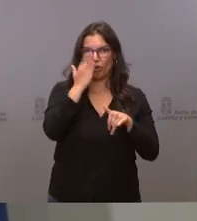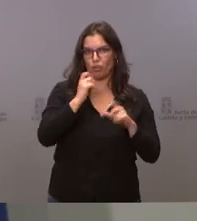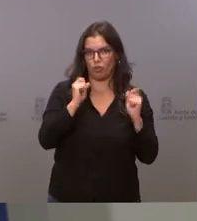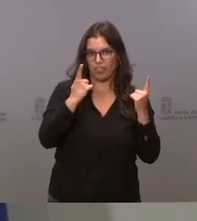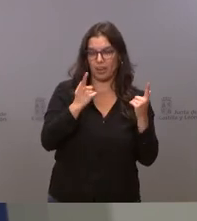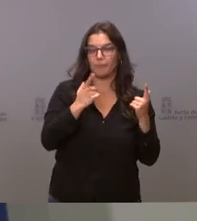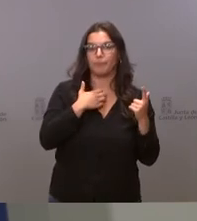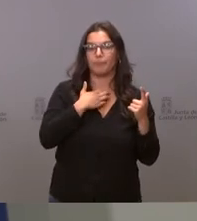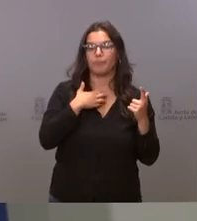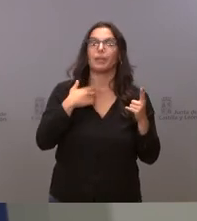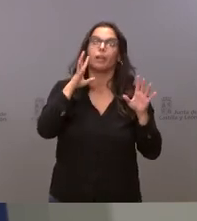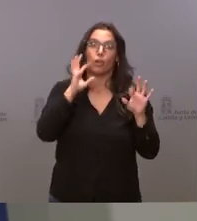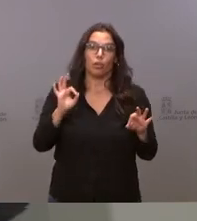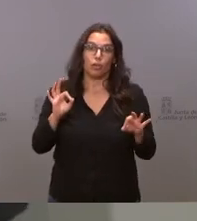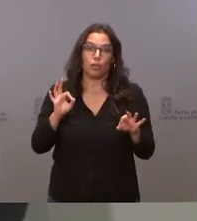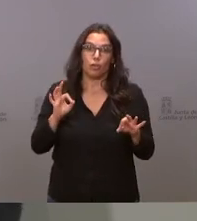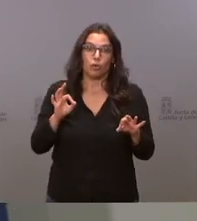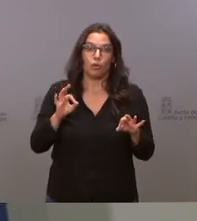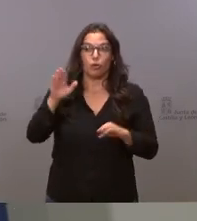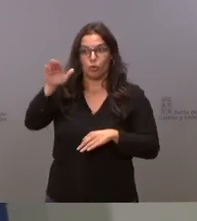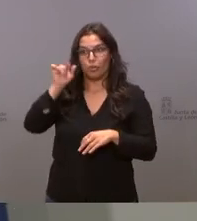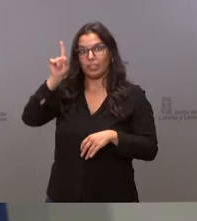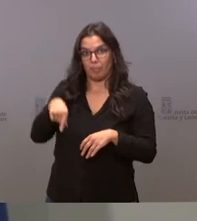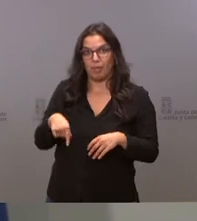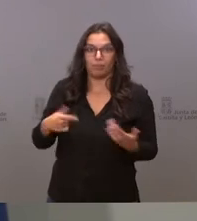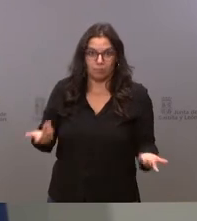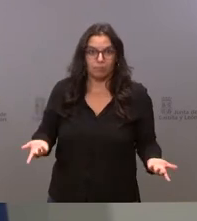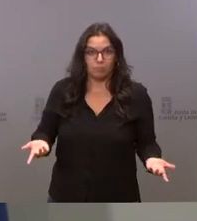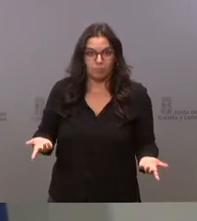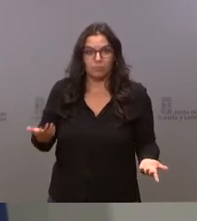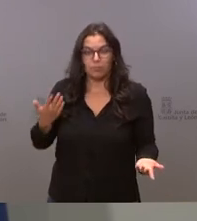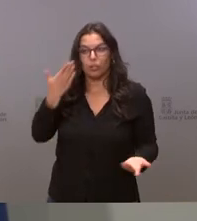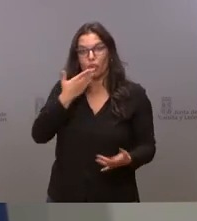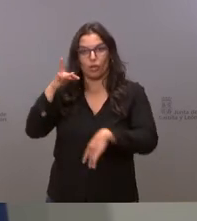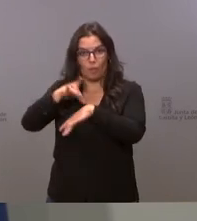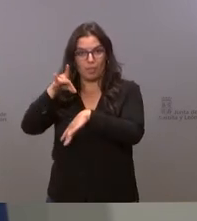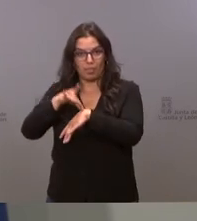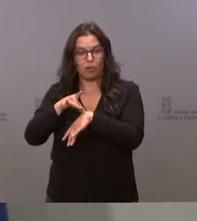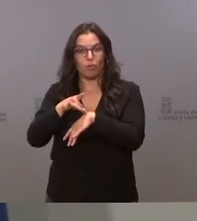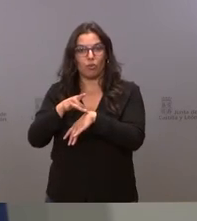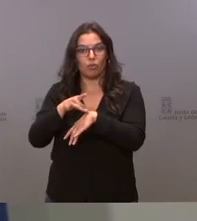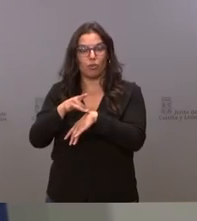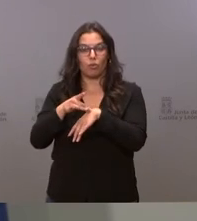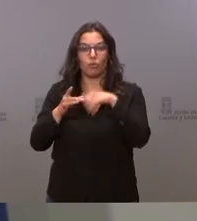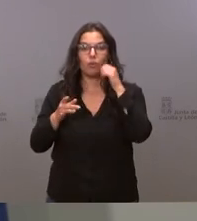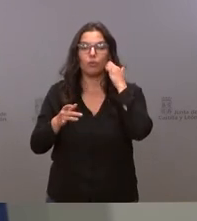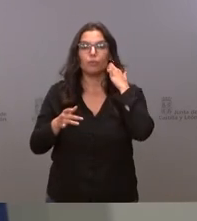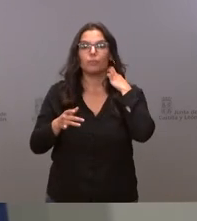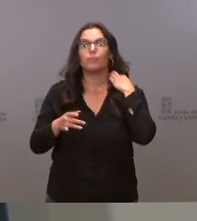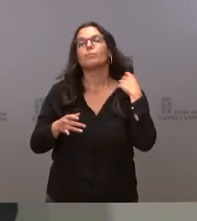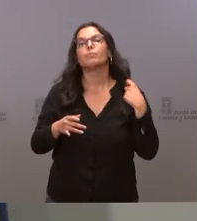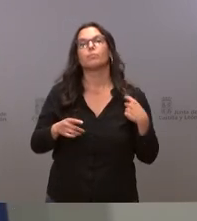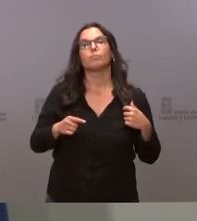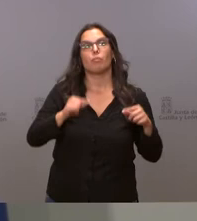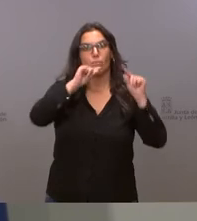y naturalmente se convocó también a los colegios de médicos de todas las